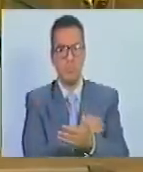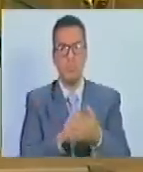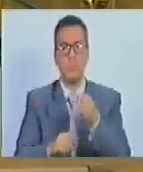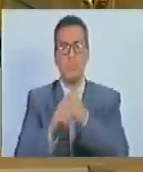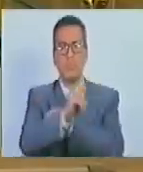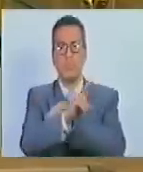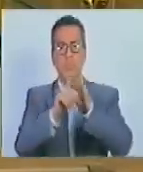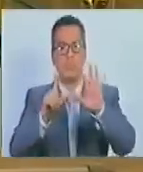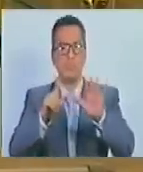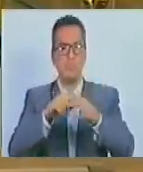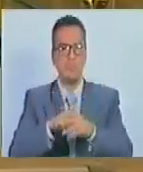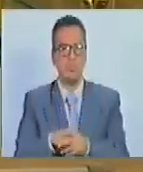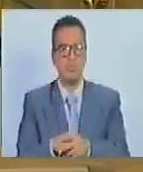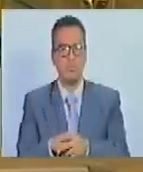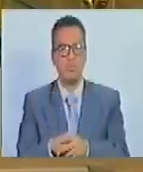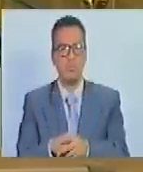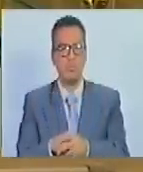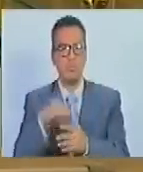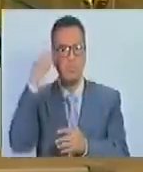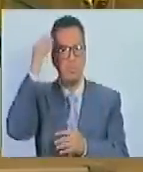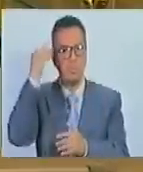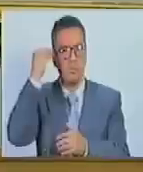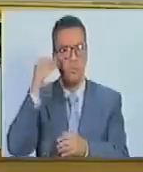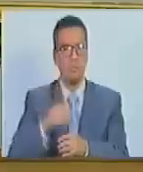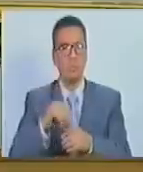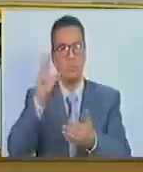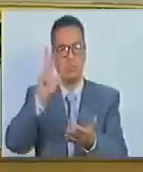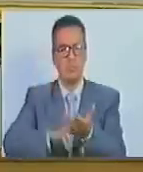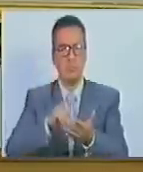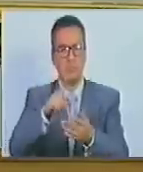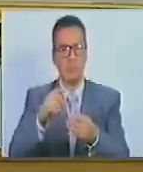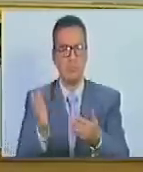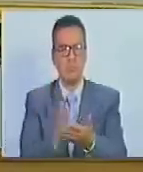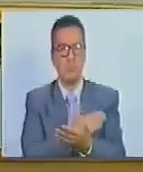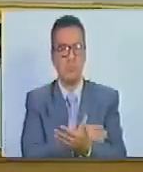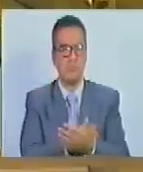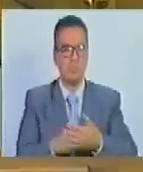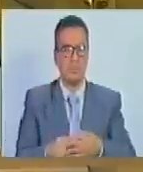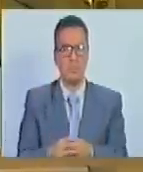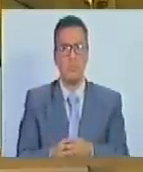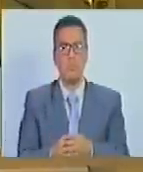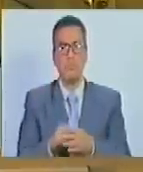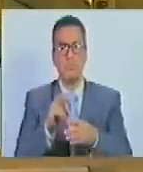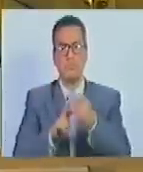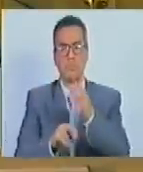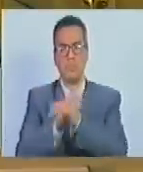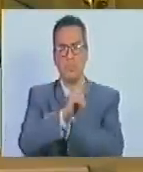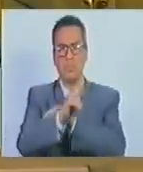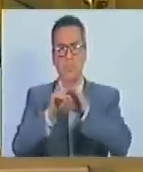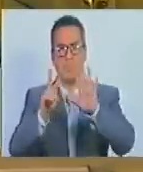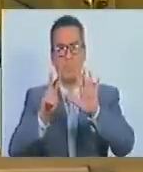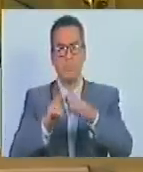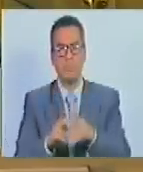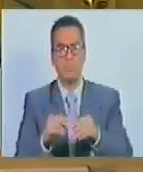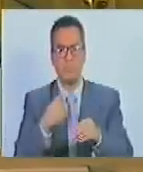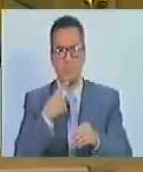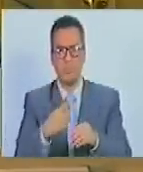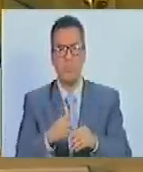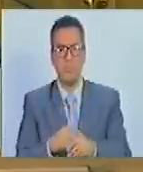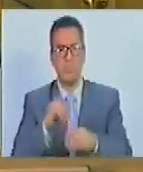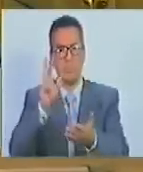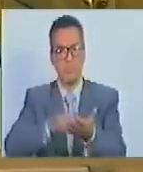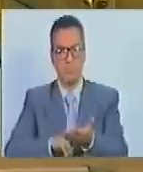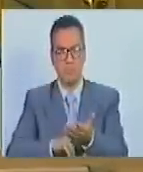veintiséis en consideración aprobada la supresión del artículo siguiente vigésimo séptimo se propone